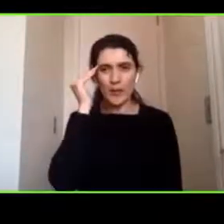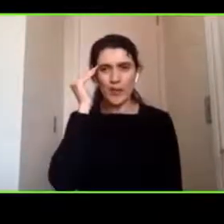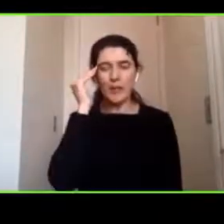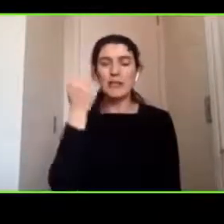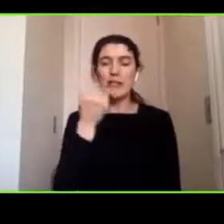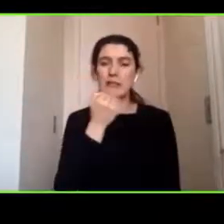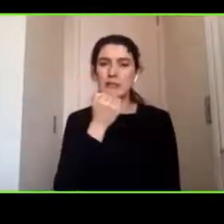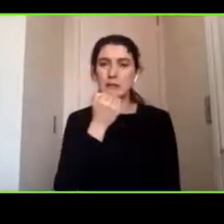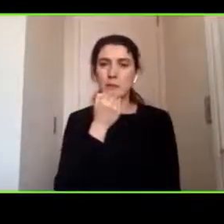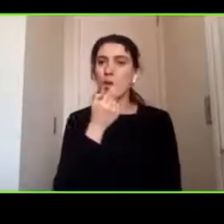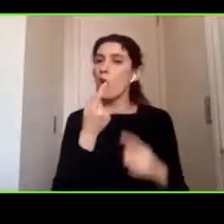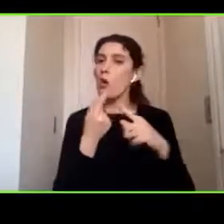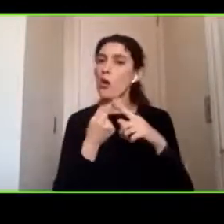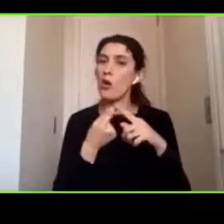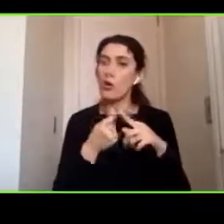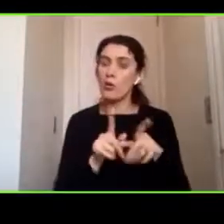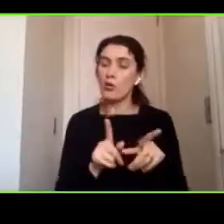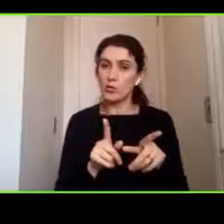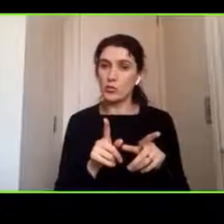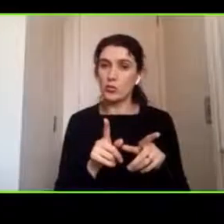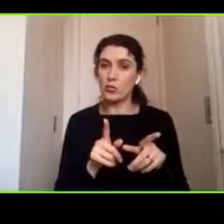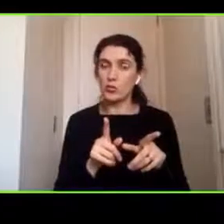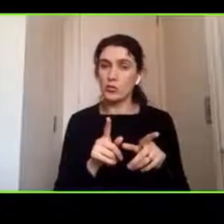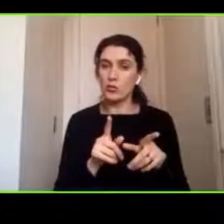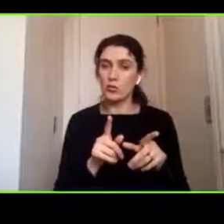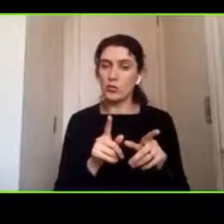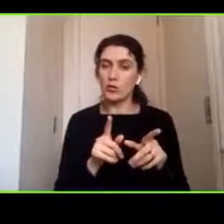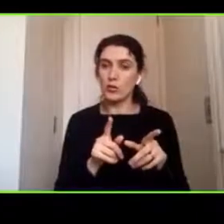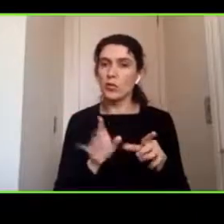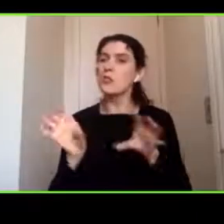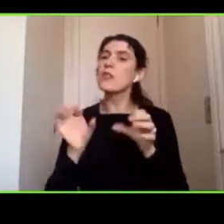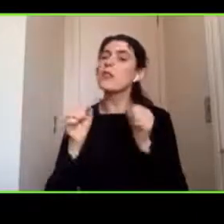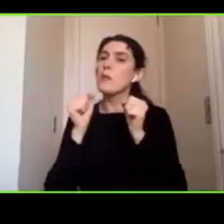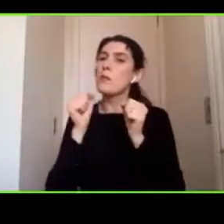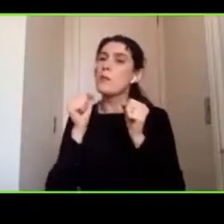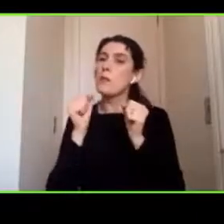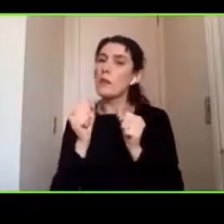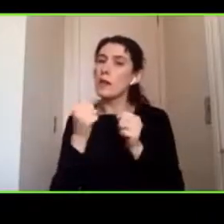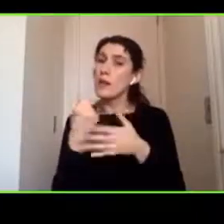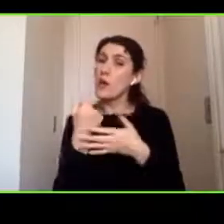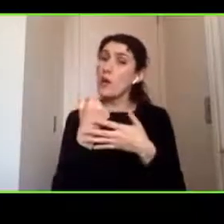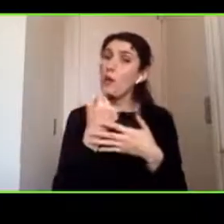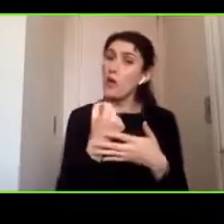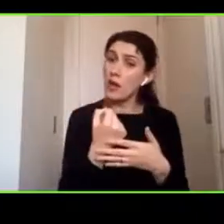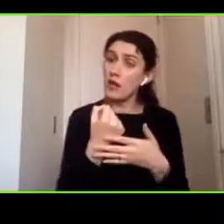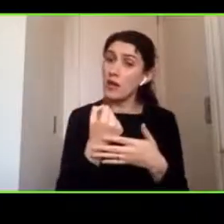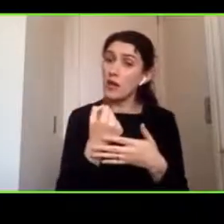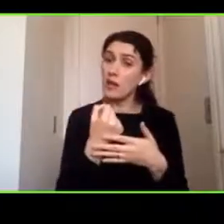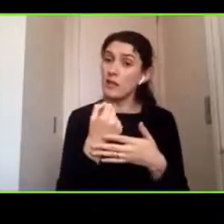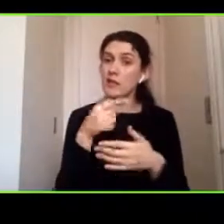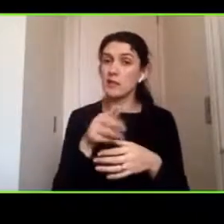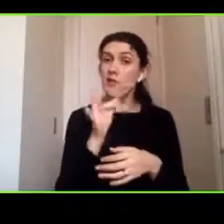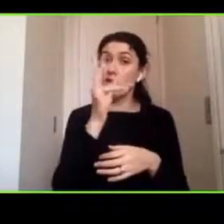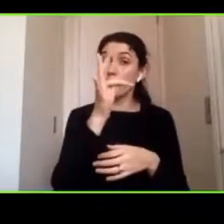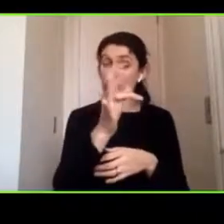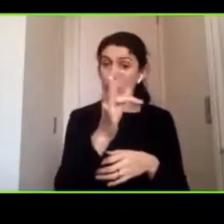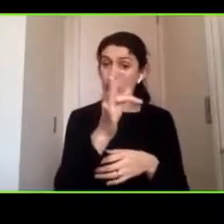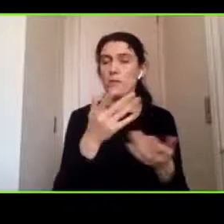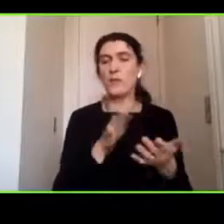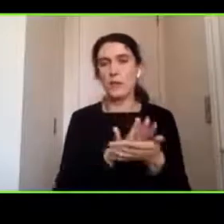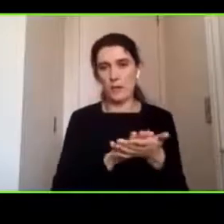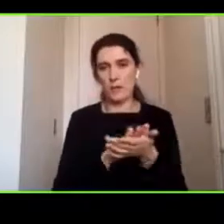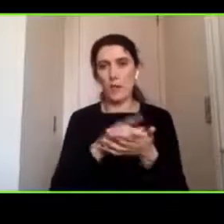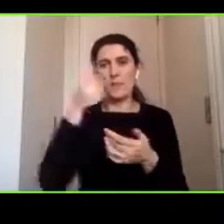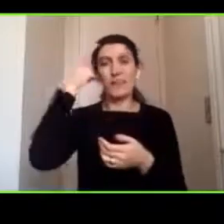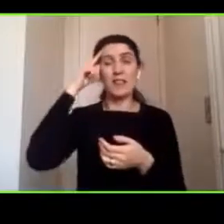hay otros factores que pueden influir en este pronóstico la lesión su severidad su